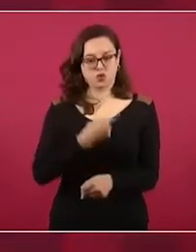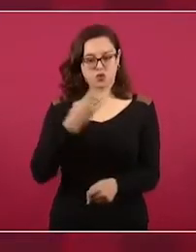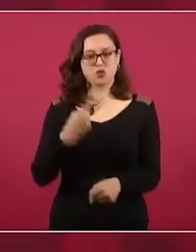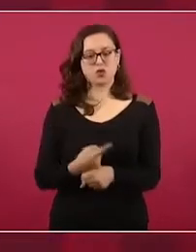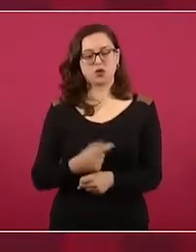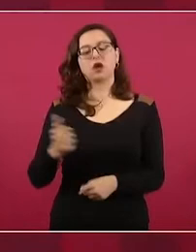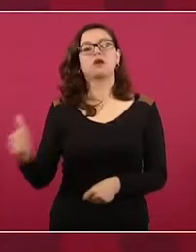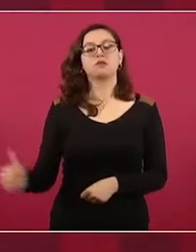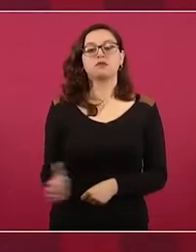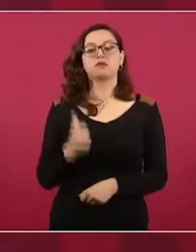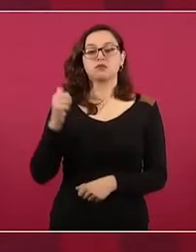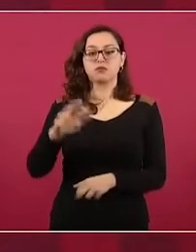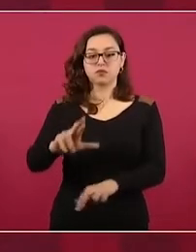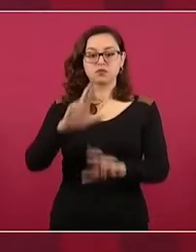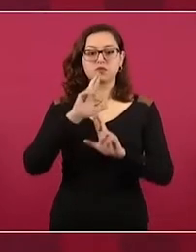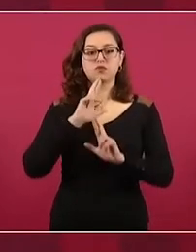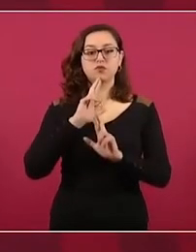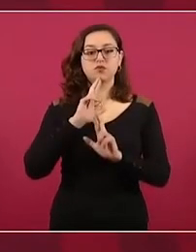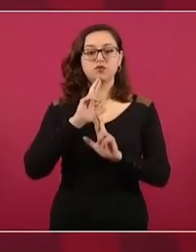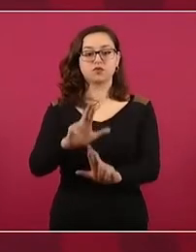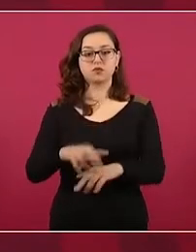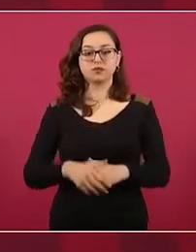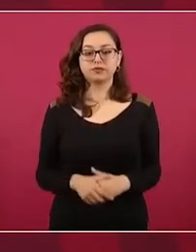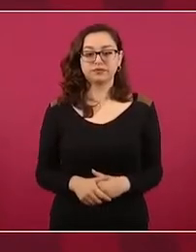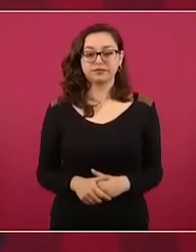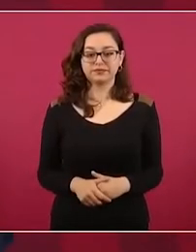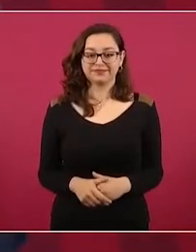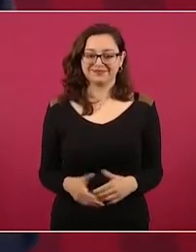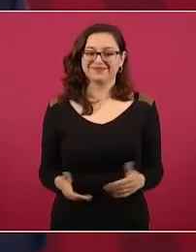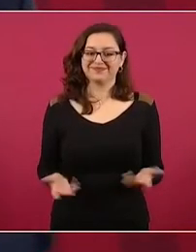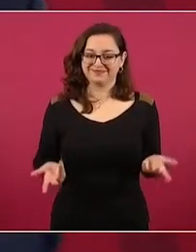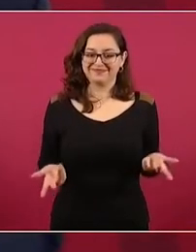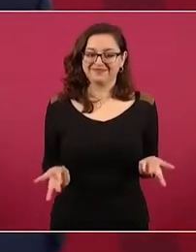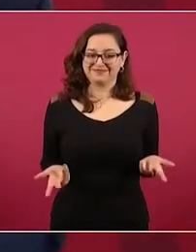andan sopiloteando,